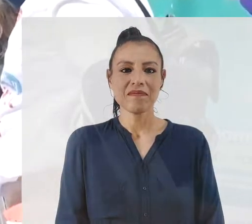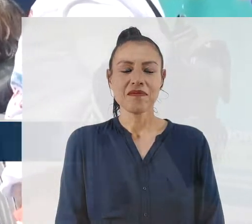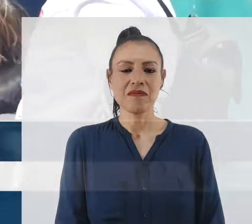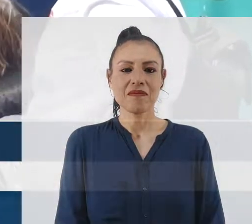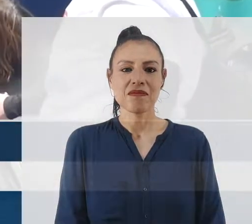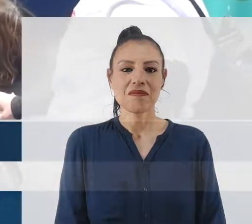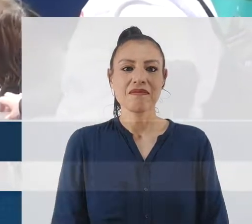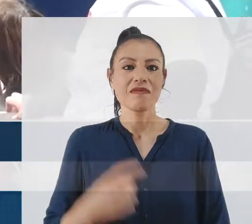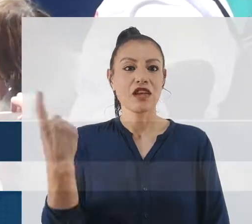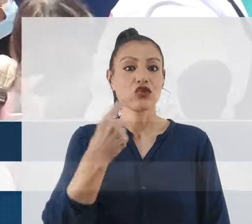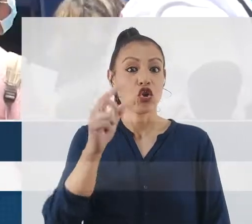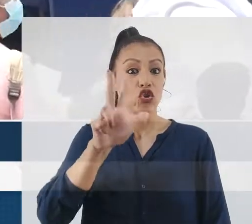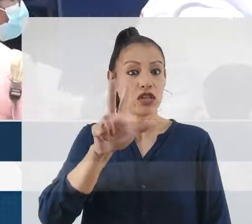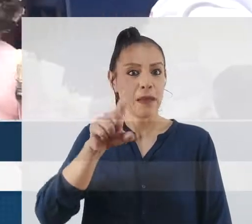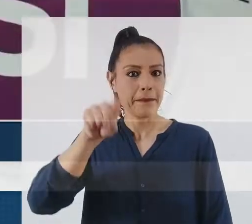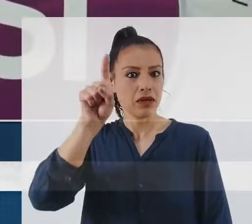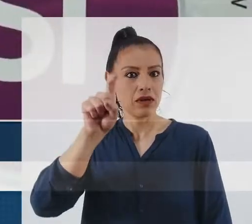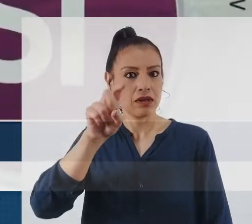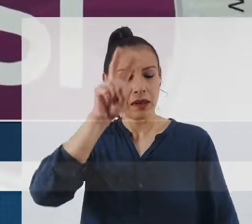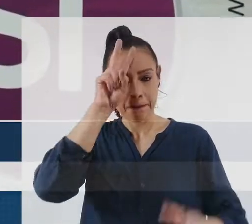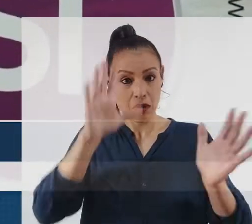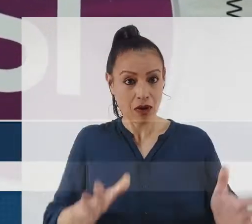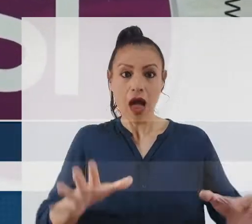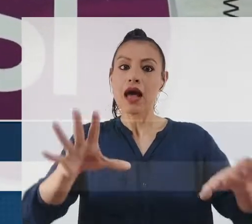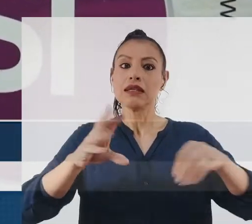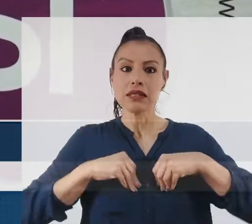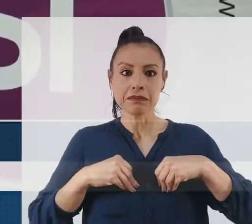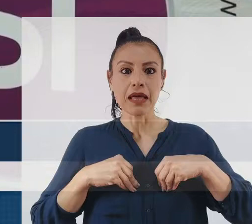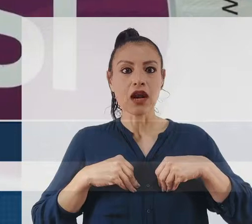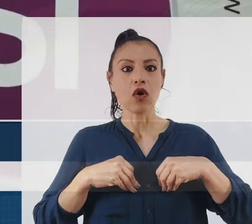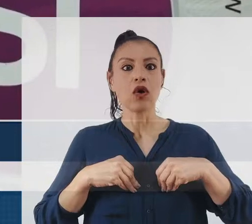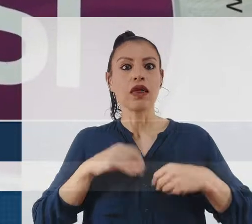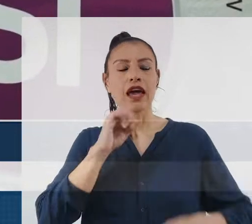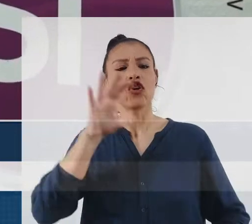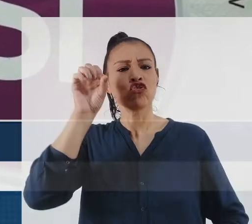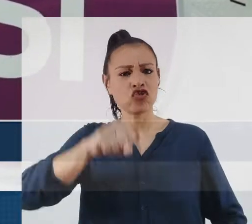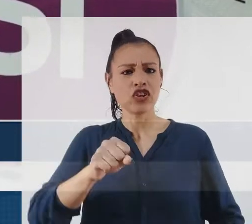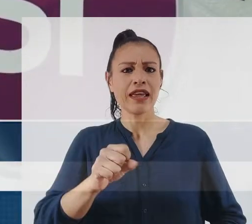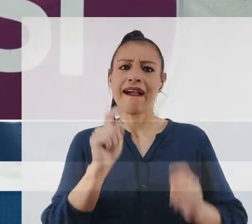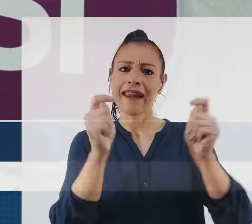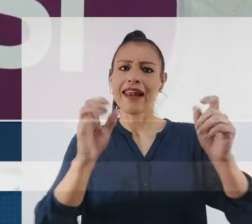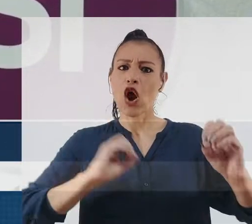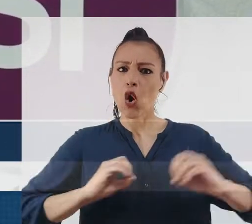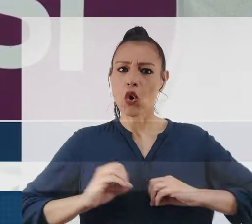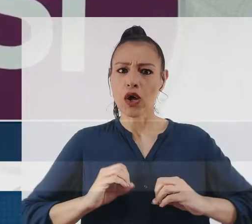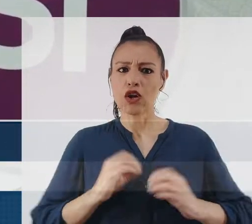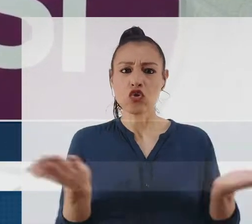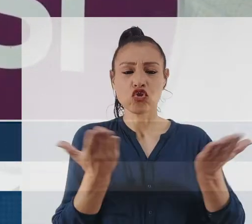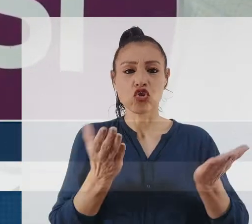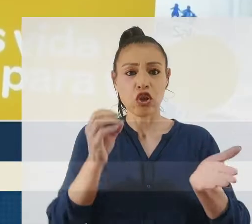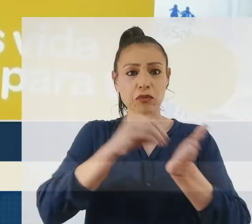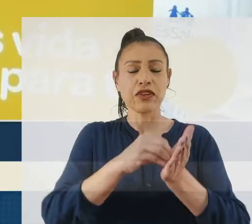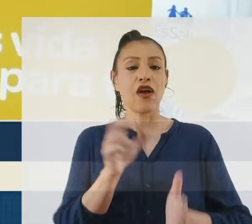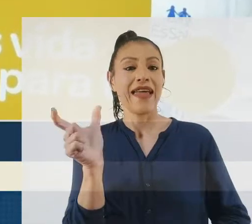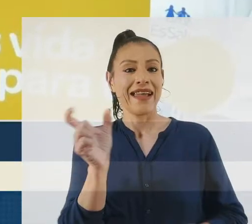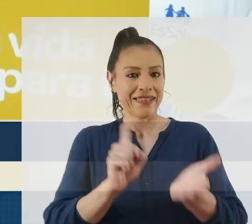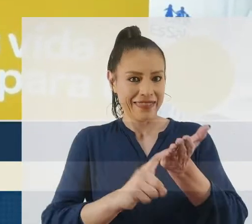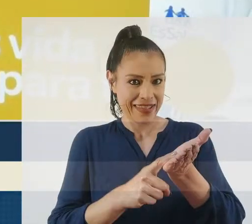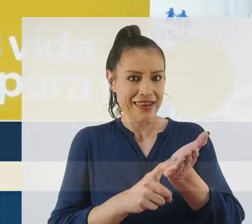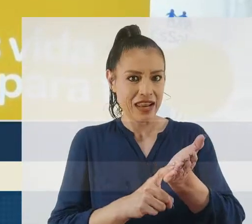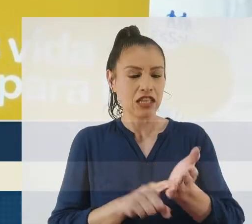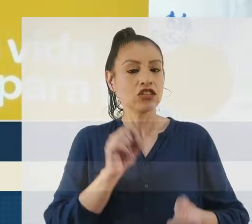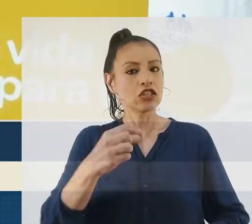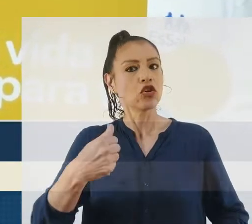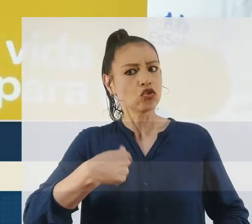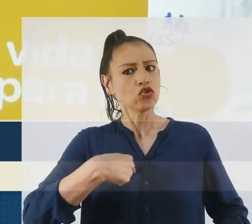Solo 3 millones de peruanos dijeron sí a la donación de órganos en su documento nacional de identidad, expresando su voluntad para dar